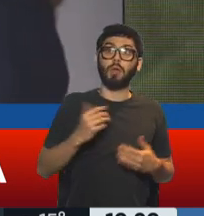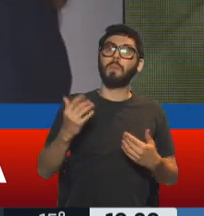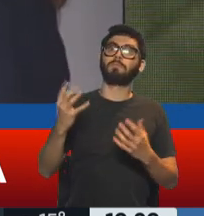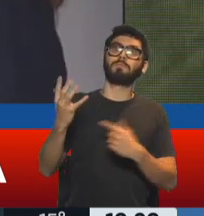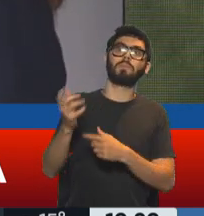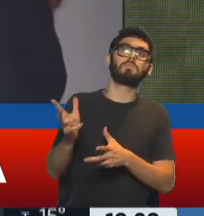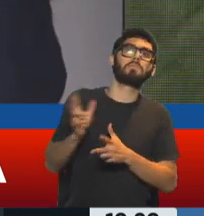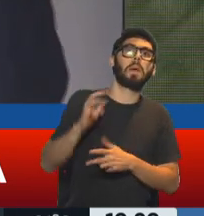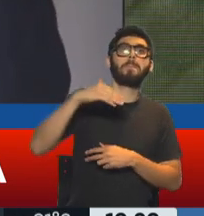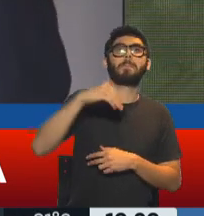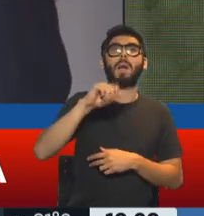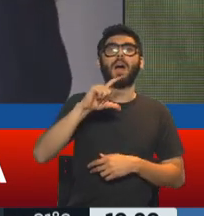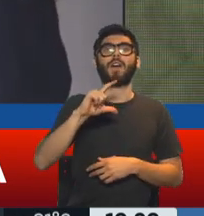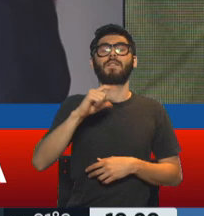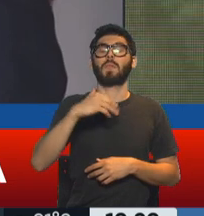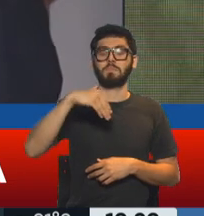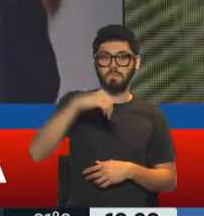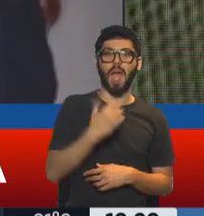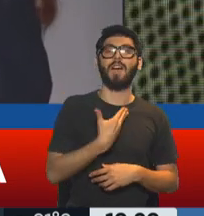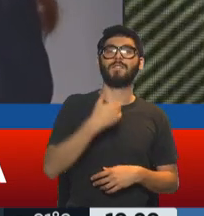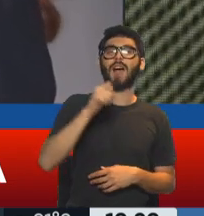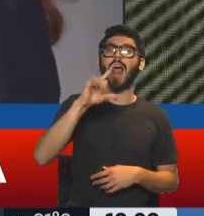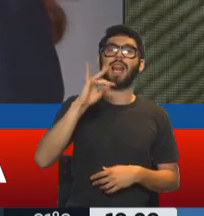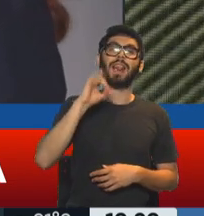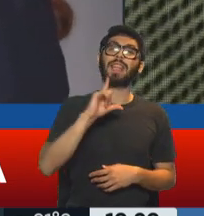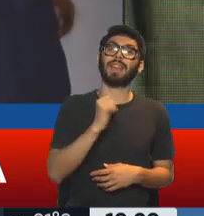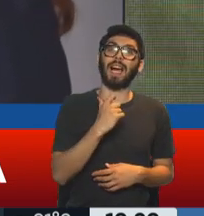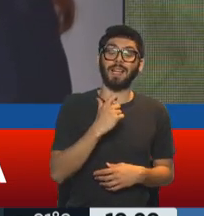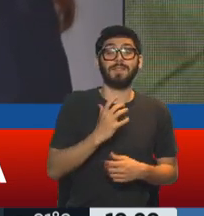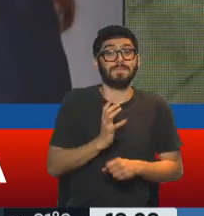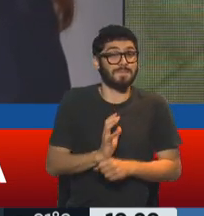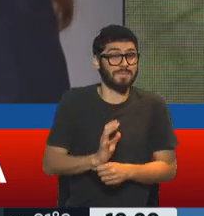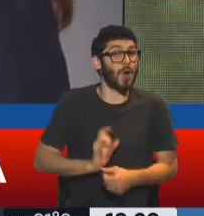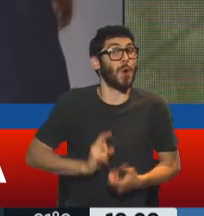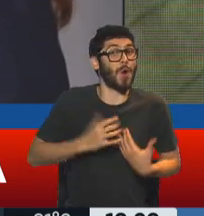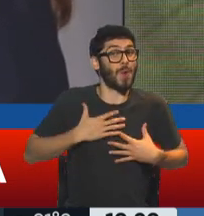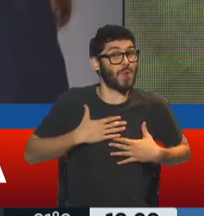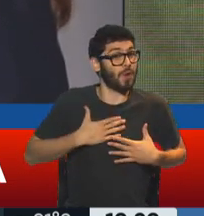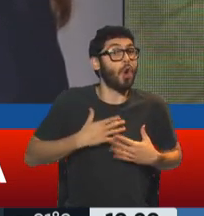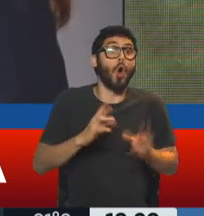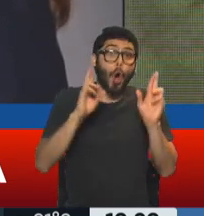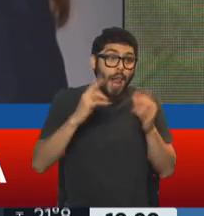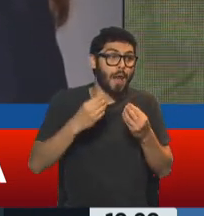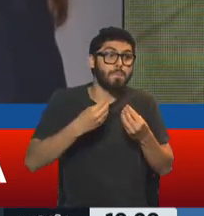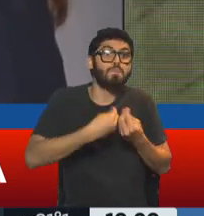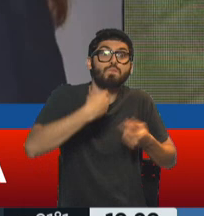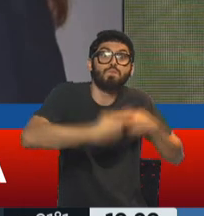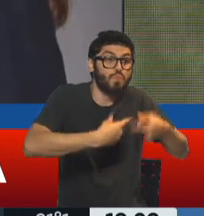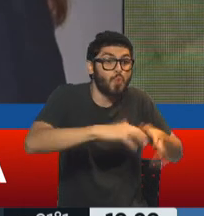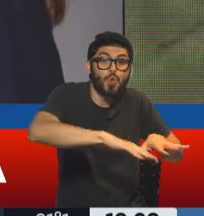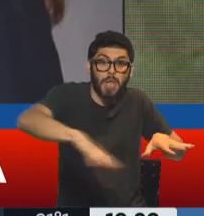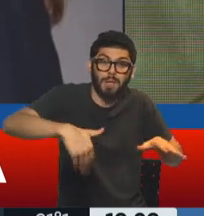ojalá muchas Mafalditas más sigan transitando por nuestro universo,